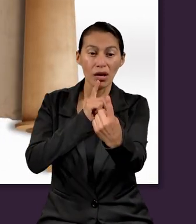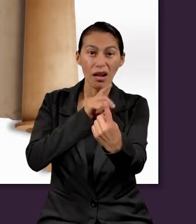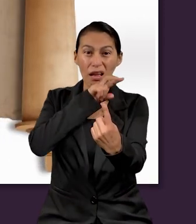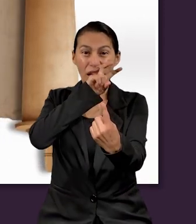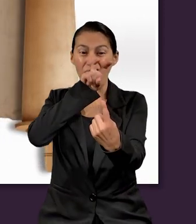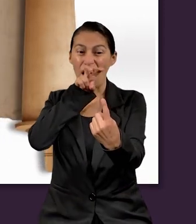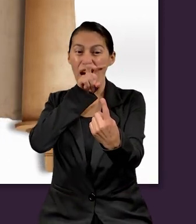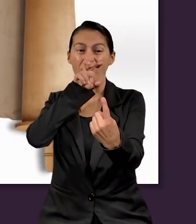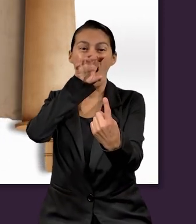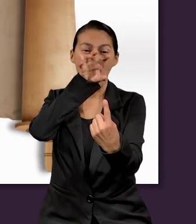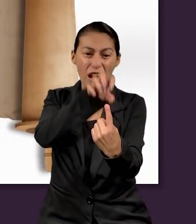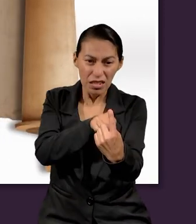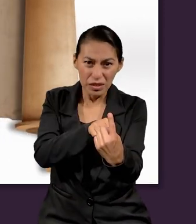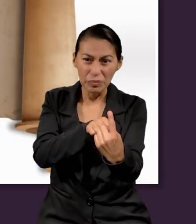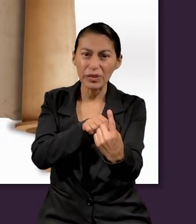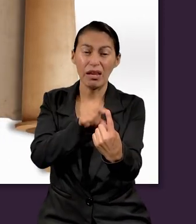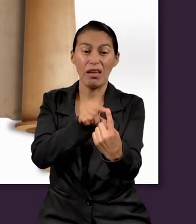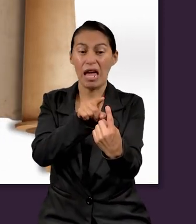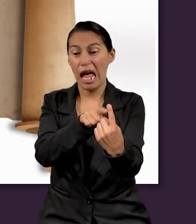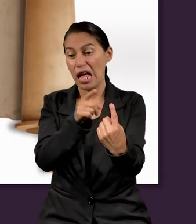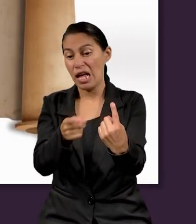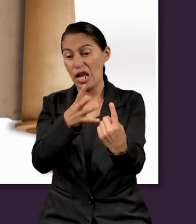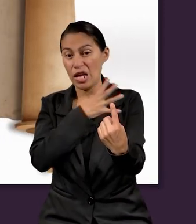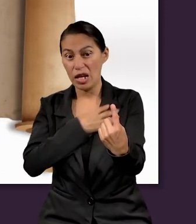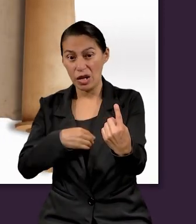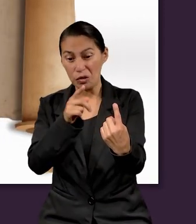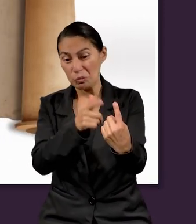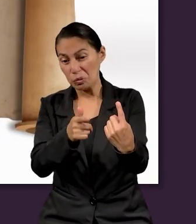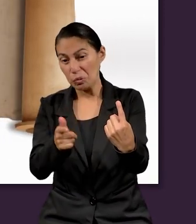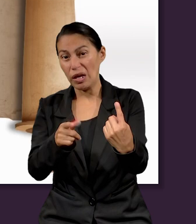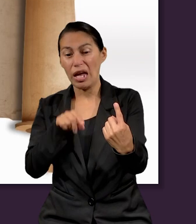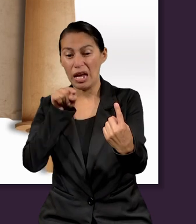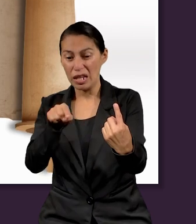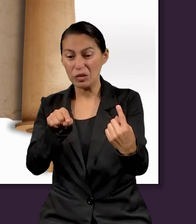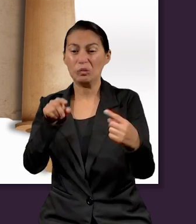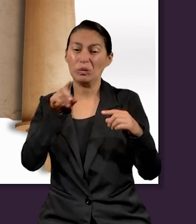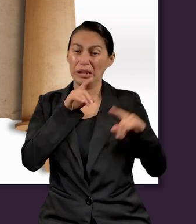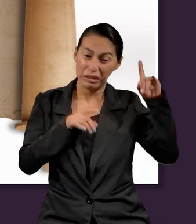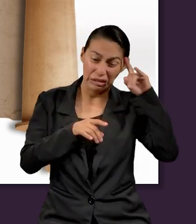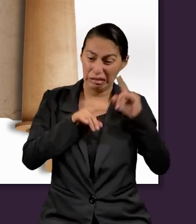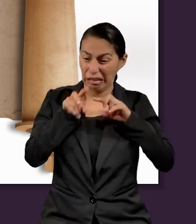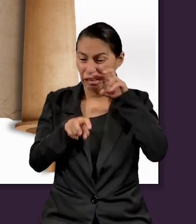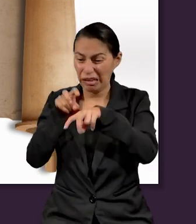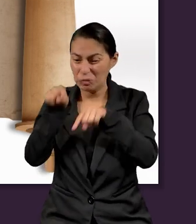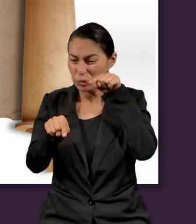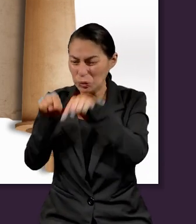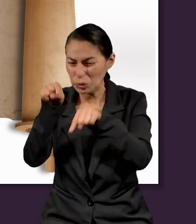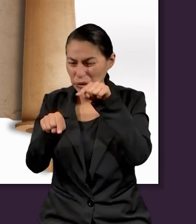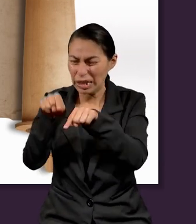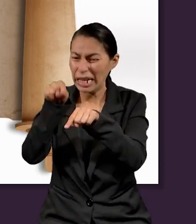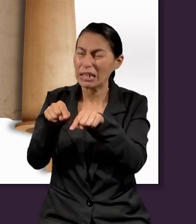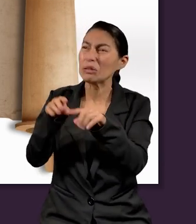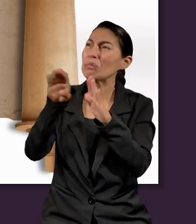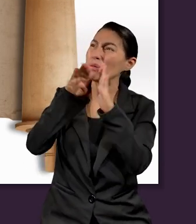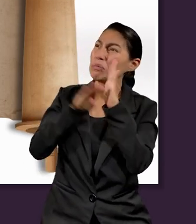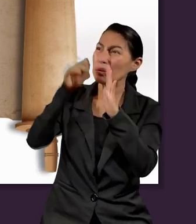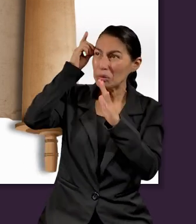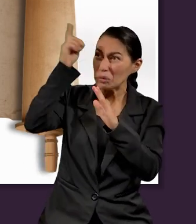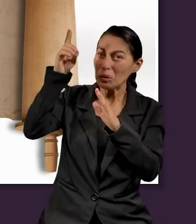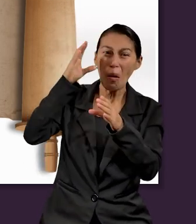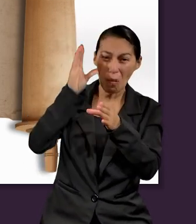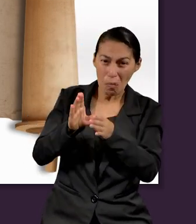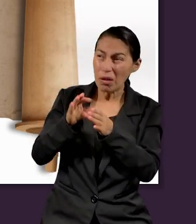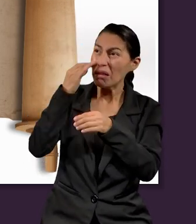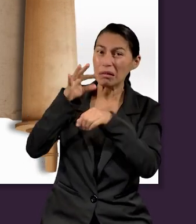Entonces el dragón se ha ido contra la mujer y fue a combatir al resto de sus hijos, los que guardan los mandamientos de Dios y